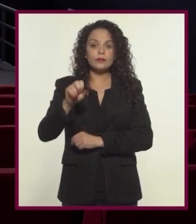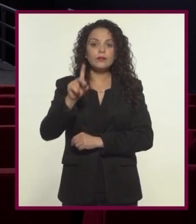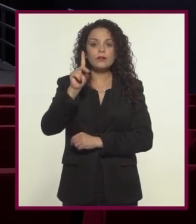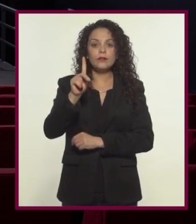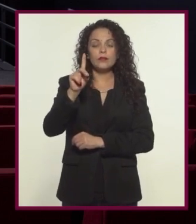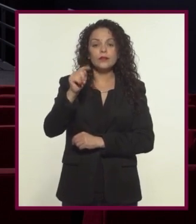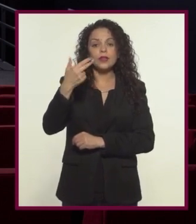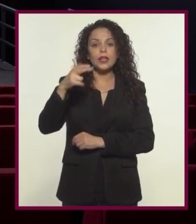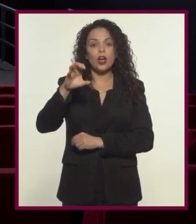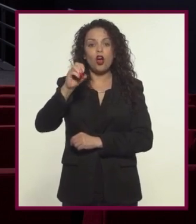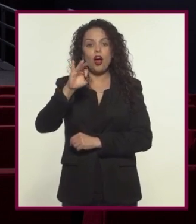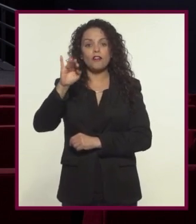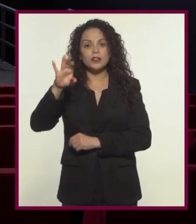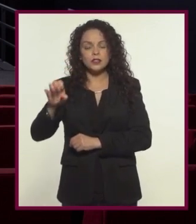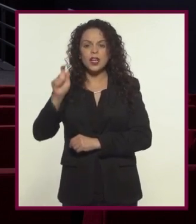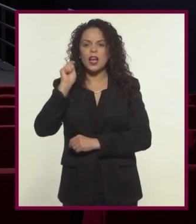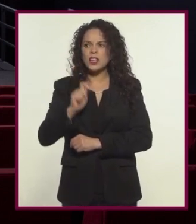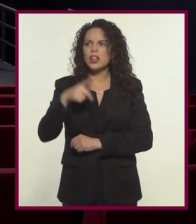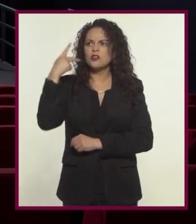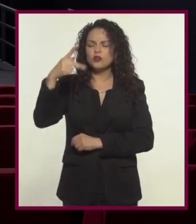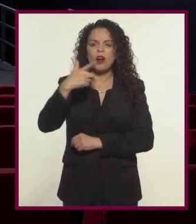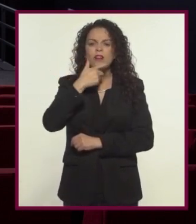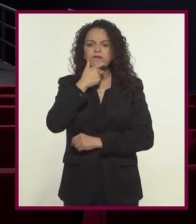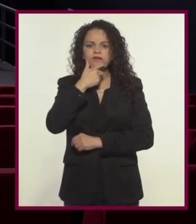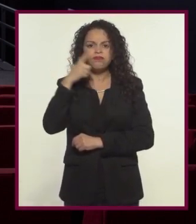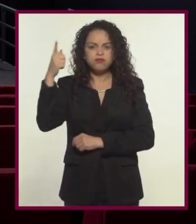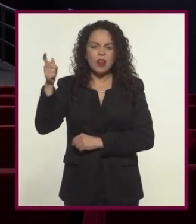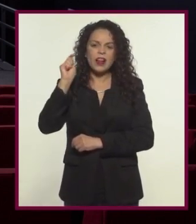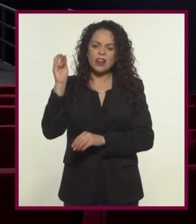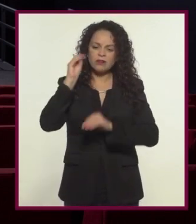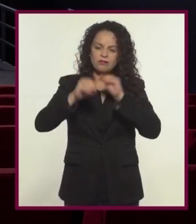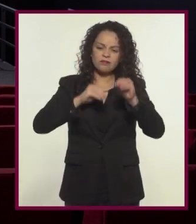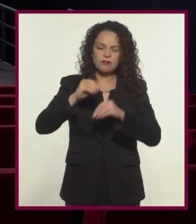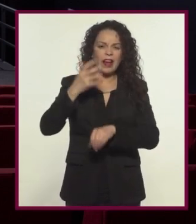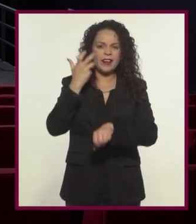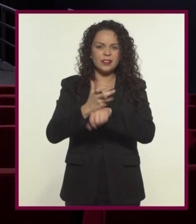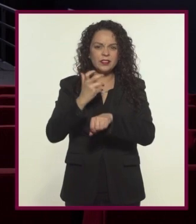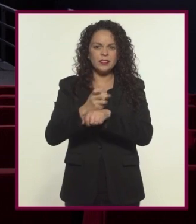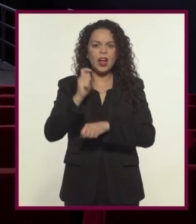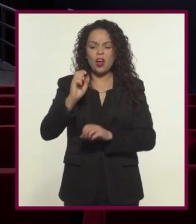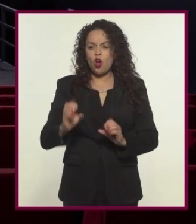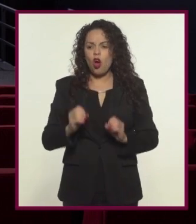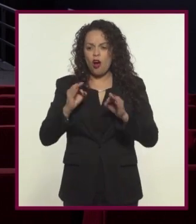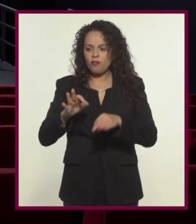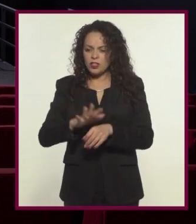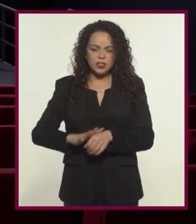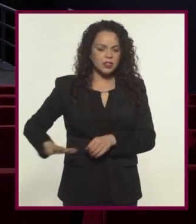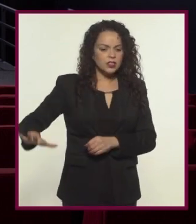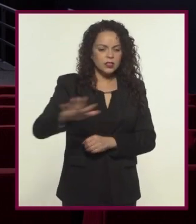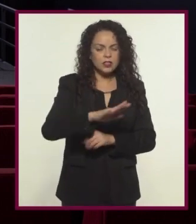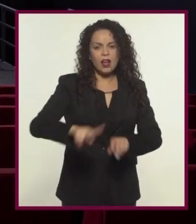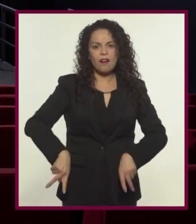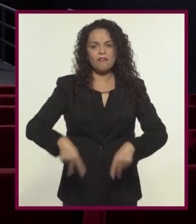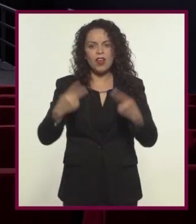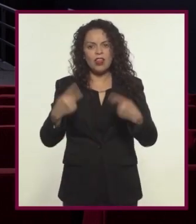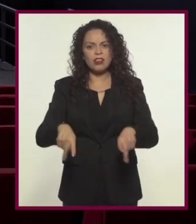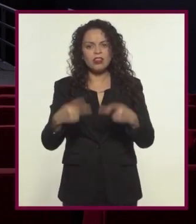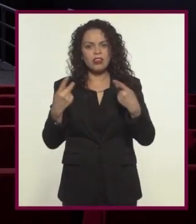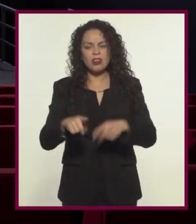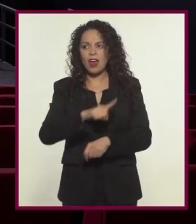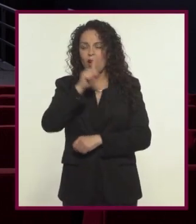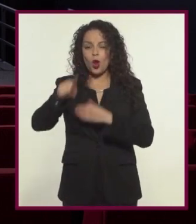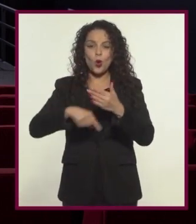como The Office que tiene una versión original inglesa y una adaptación estadounidense ambientada en una oficina regional